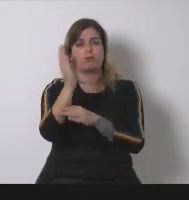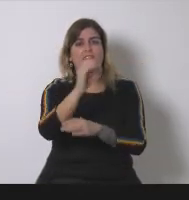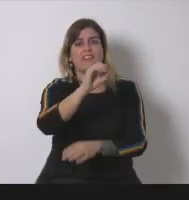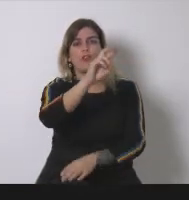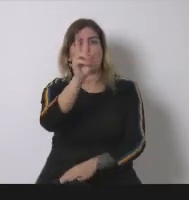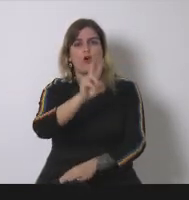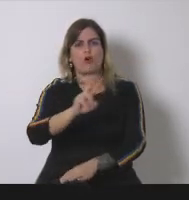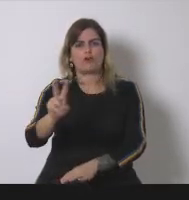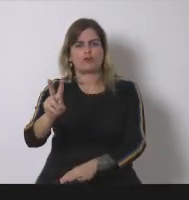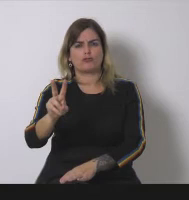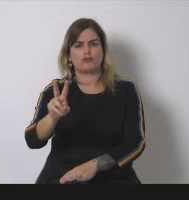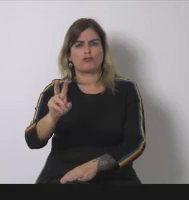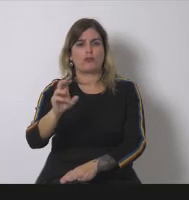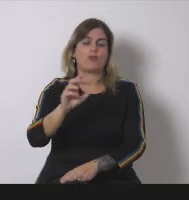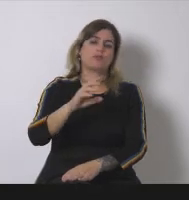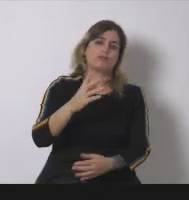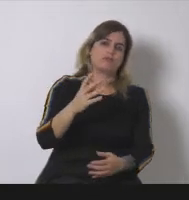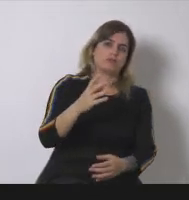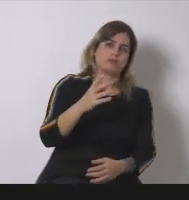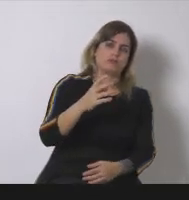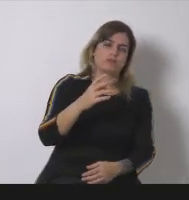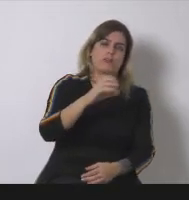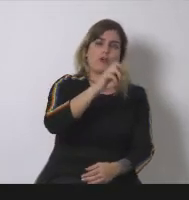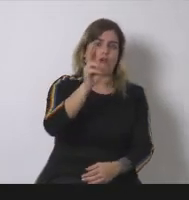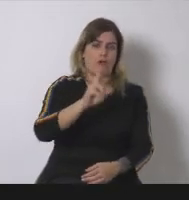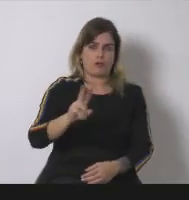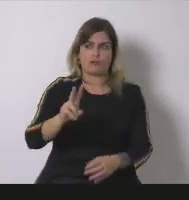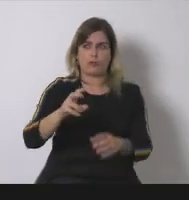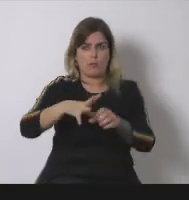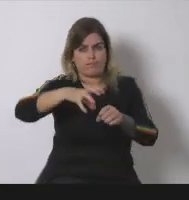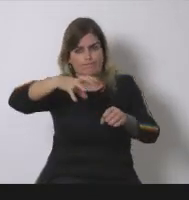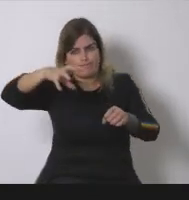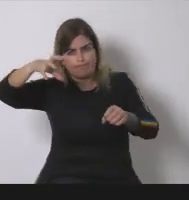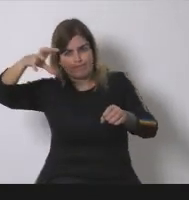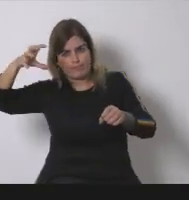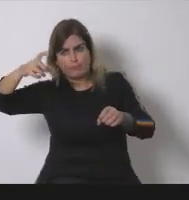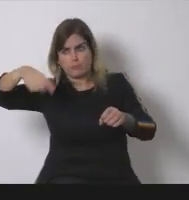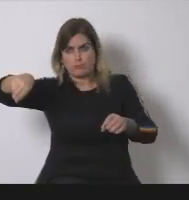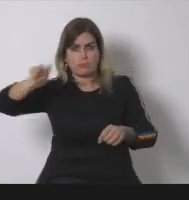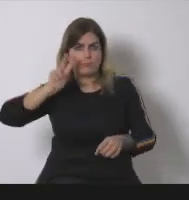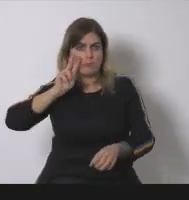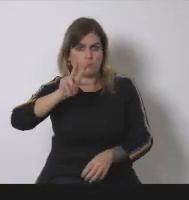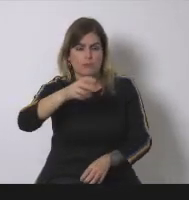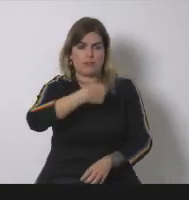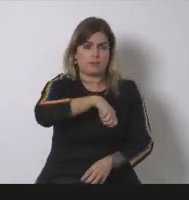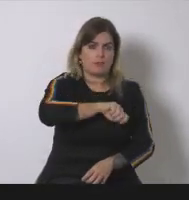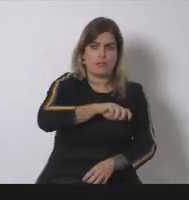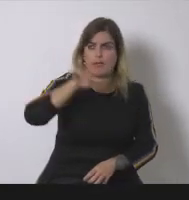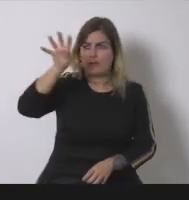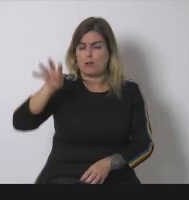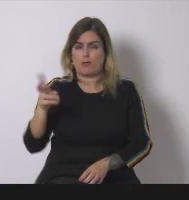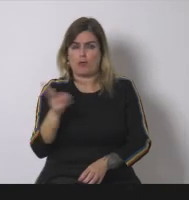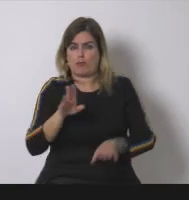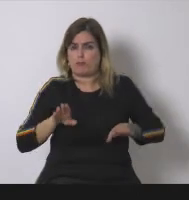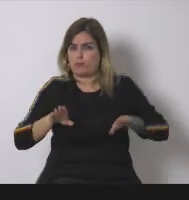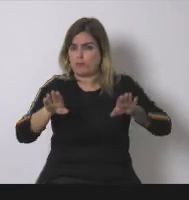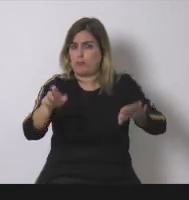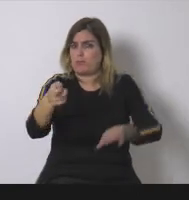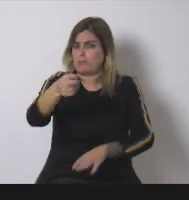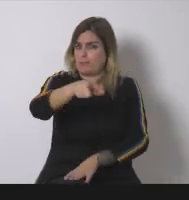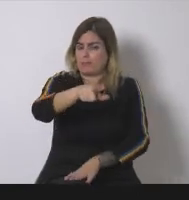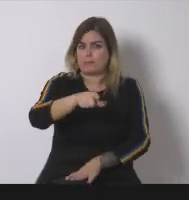invernadero bueno pues veis que Antaluña y España pues han seguido evoluciones muy similares os he puesto aquí los datos la cuestión es que